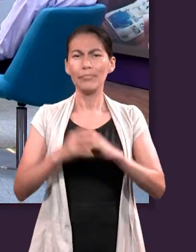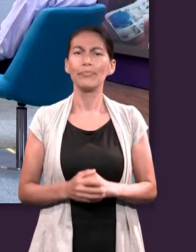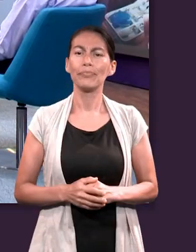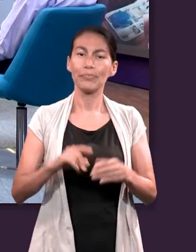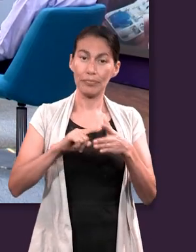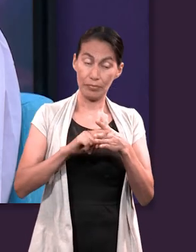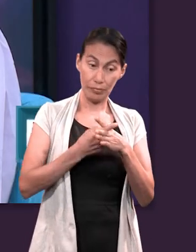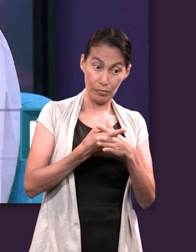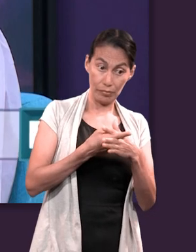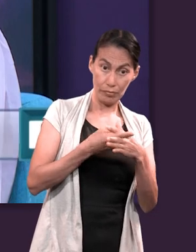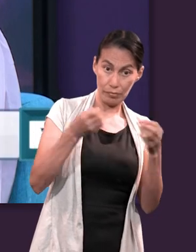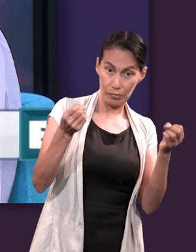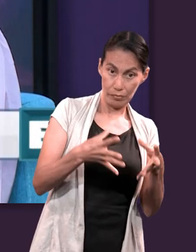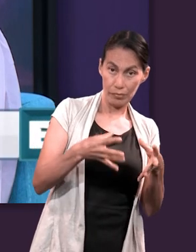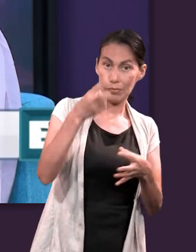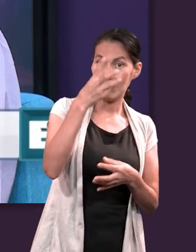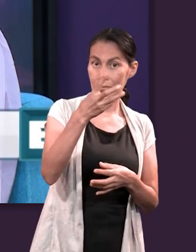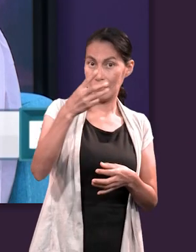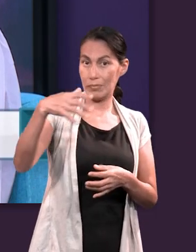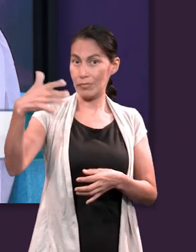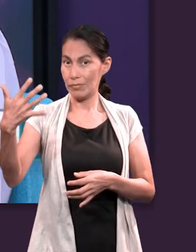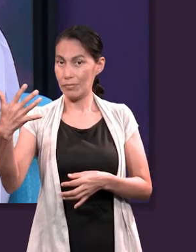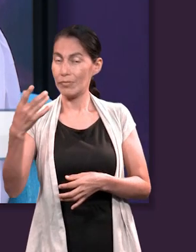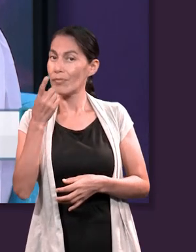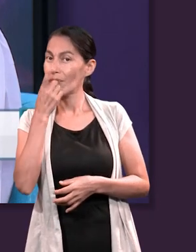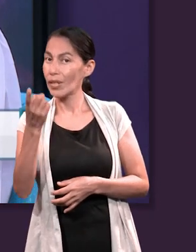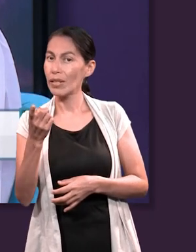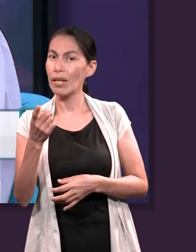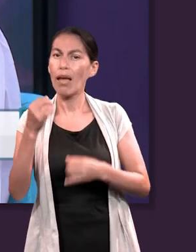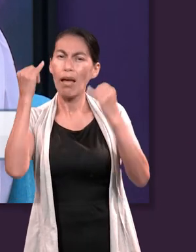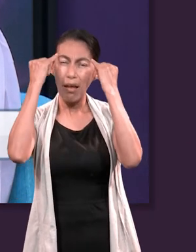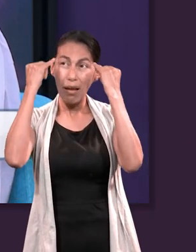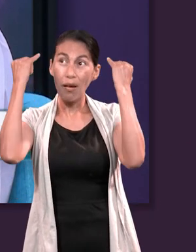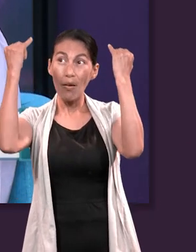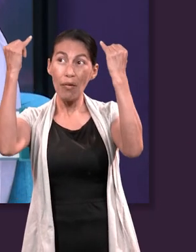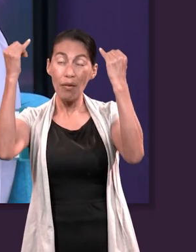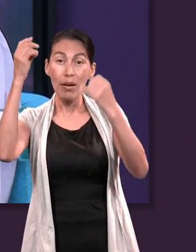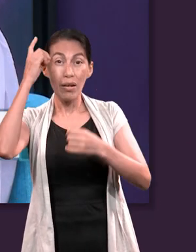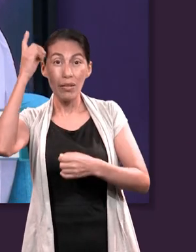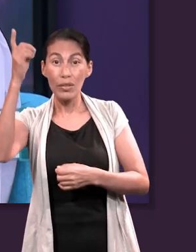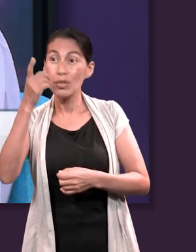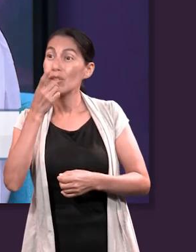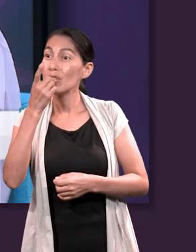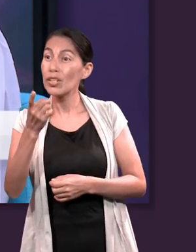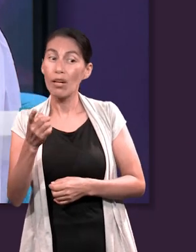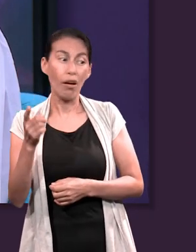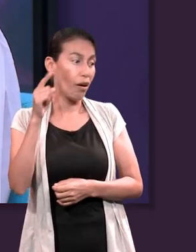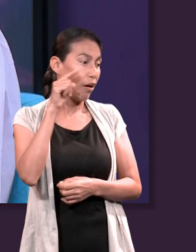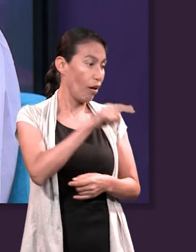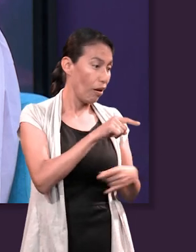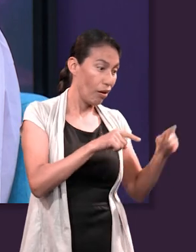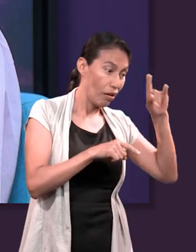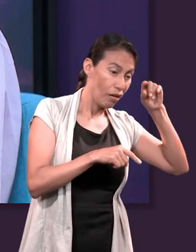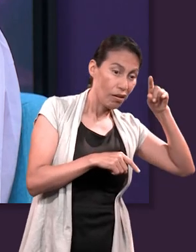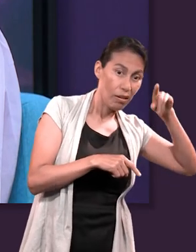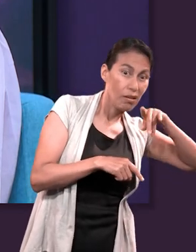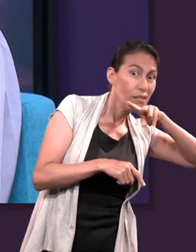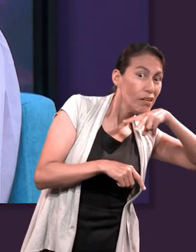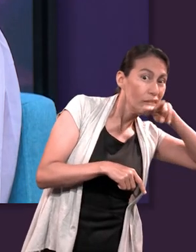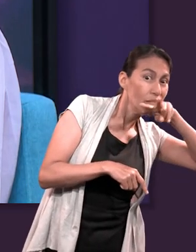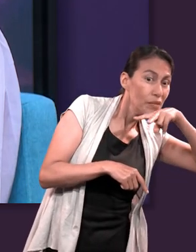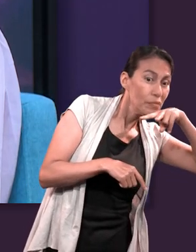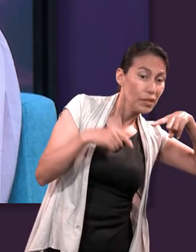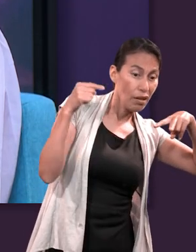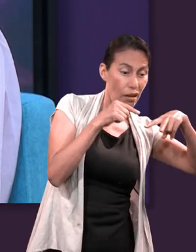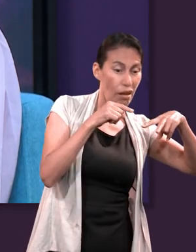Claro que sí. Génesis 3.15 dice de la siguiente manera, Y Jehová Dios dijo a la serpiente, Pondré enemistad